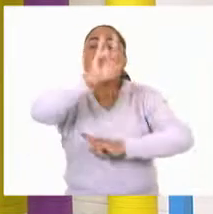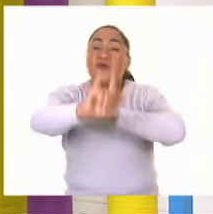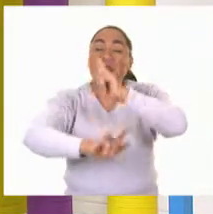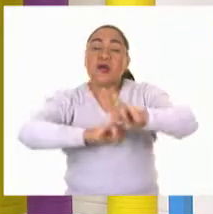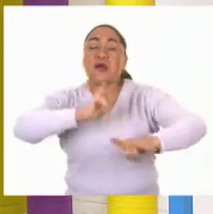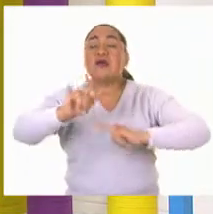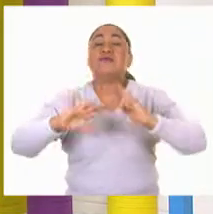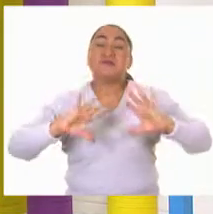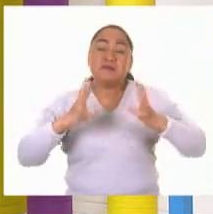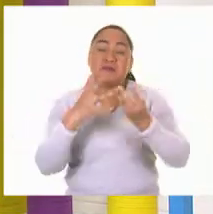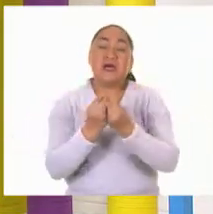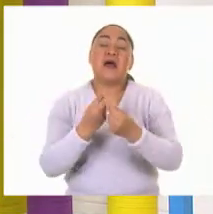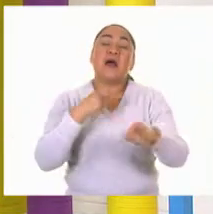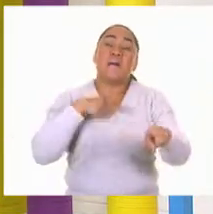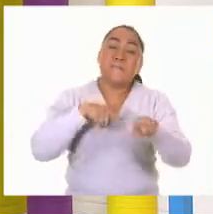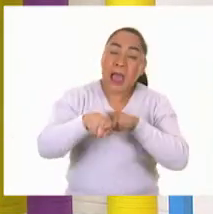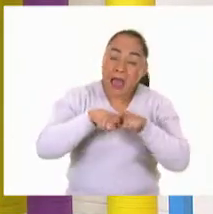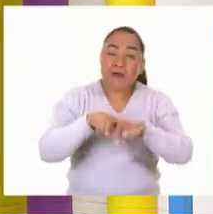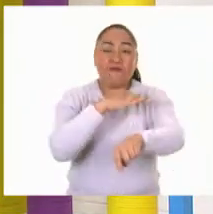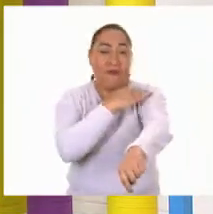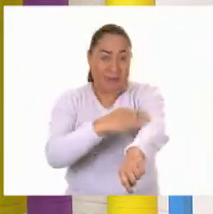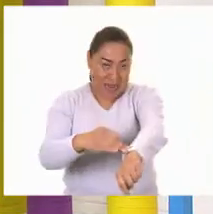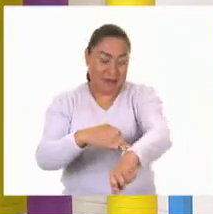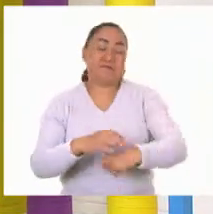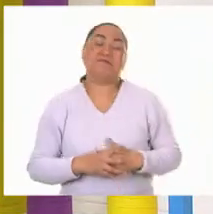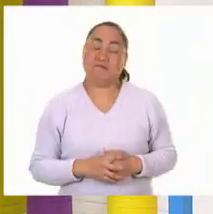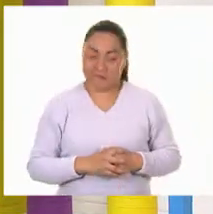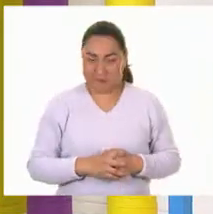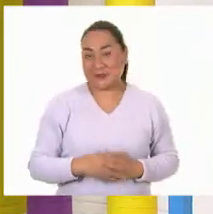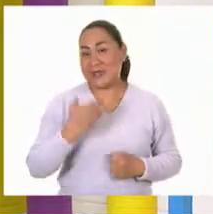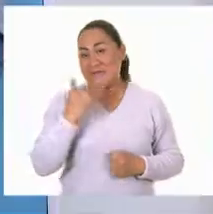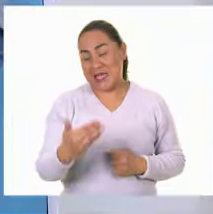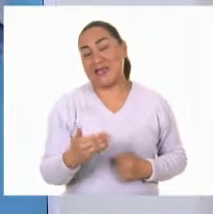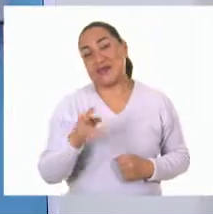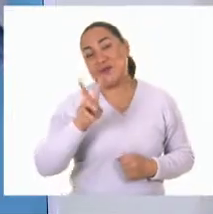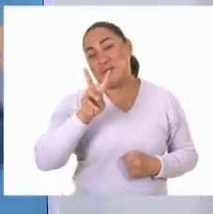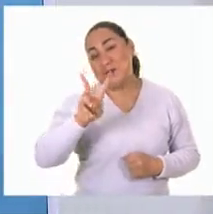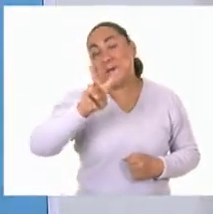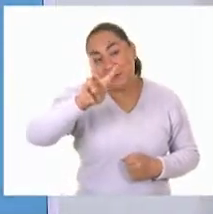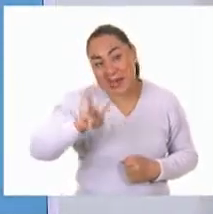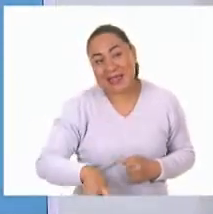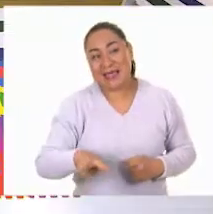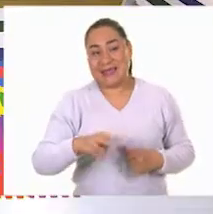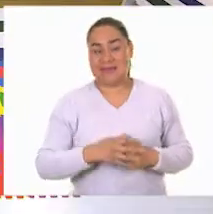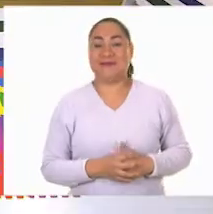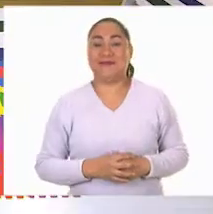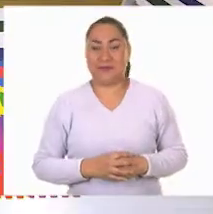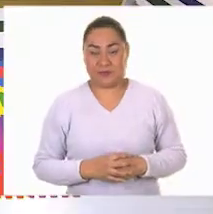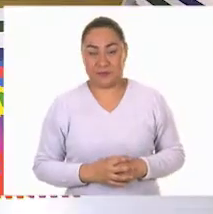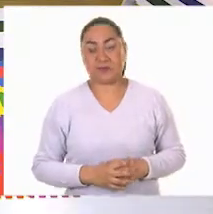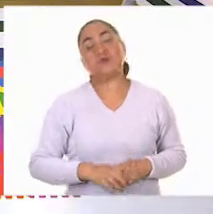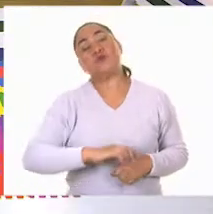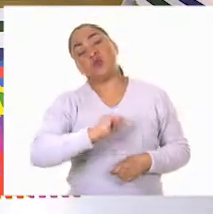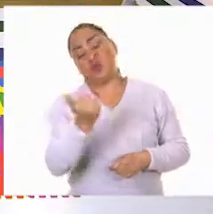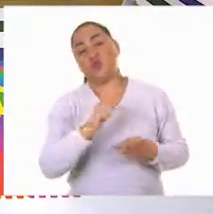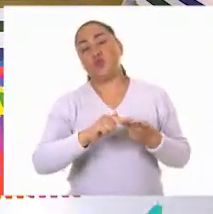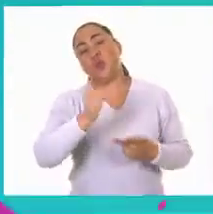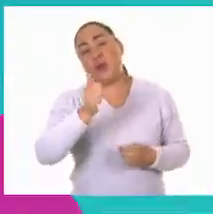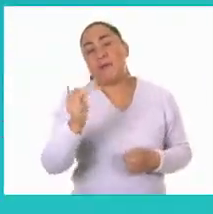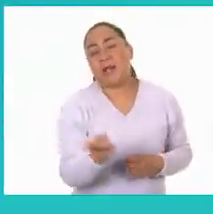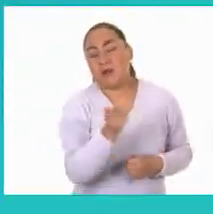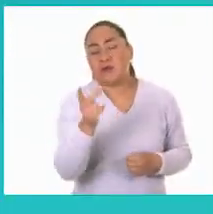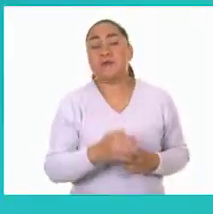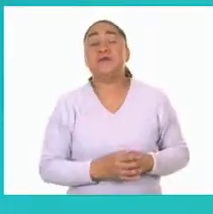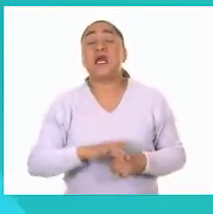familiares entonces eric en la comprobación ponte v verdadero correcto muy bien muy bien vámonos con la siguiente oración dice